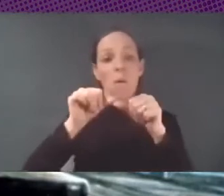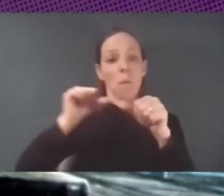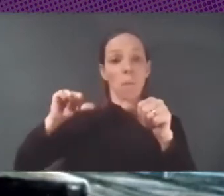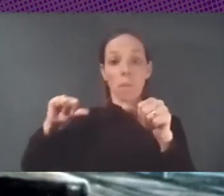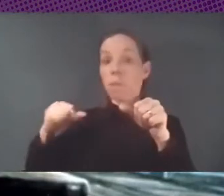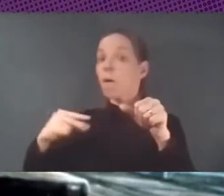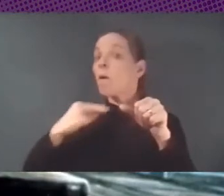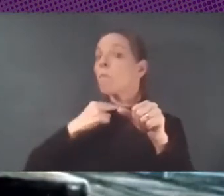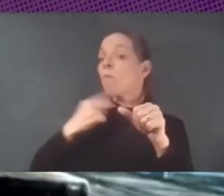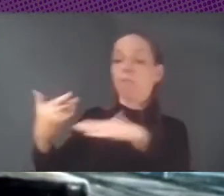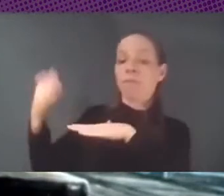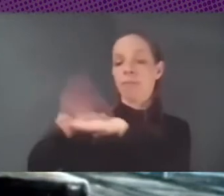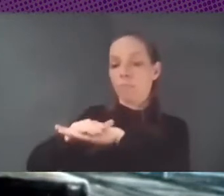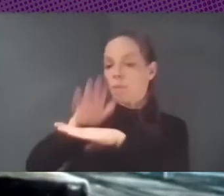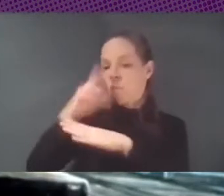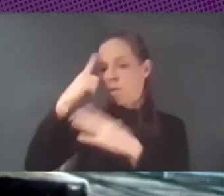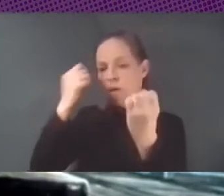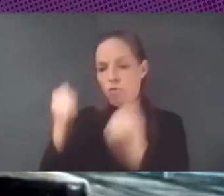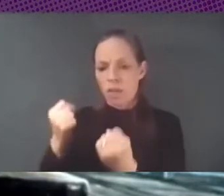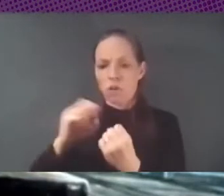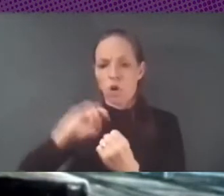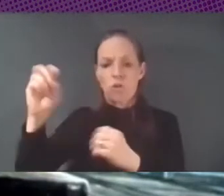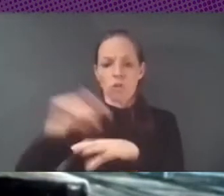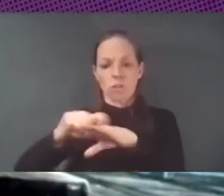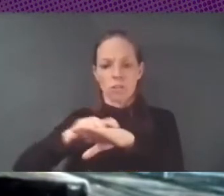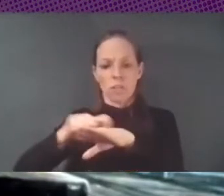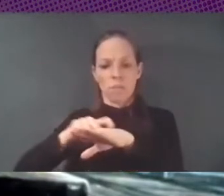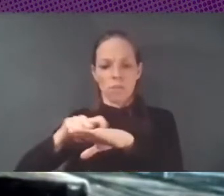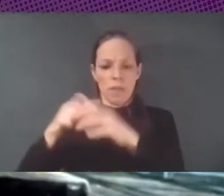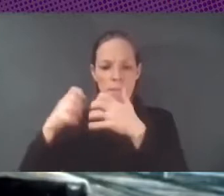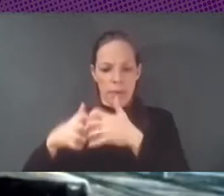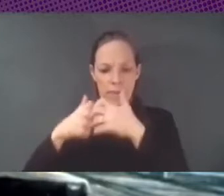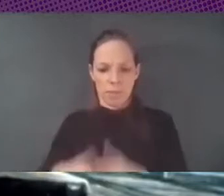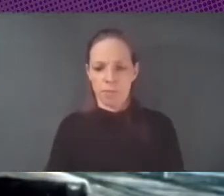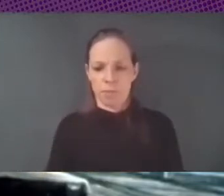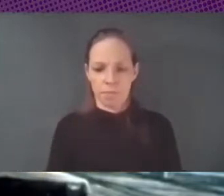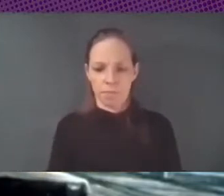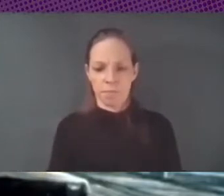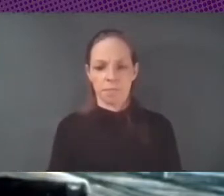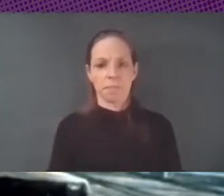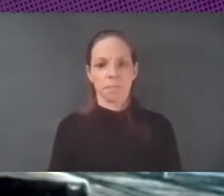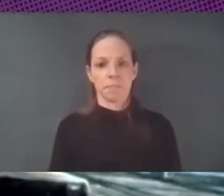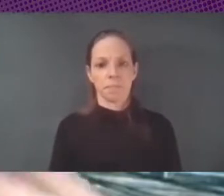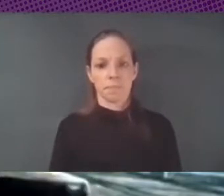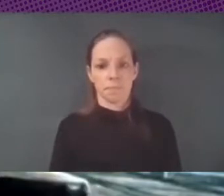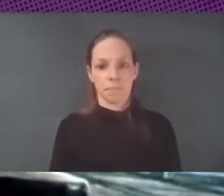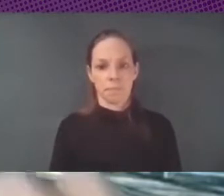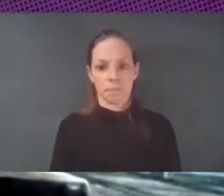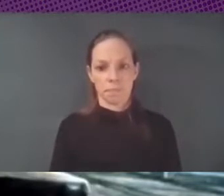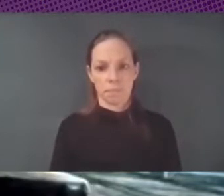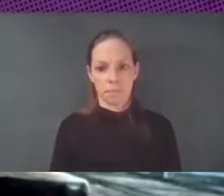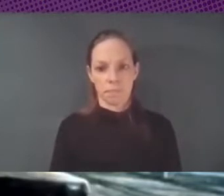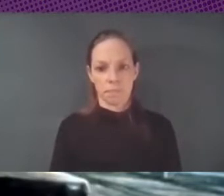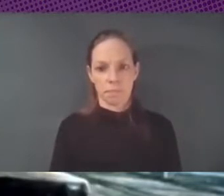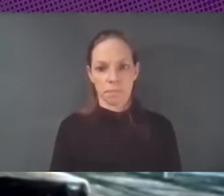autoridades o por otros tipos de mecanismos. Pero algo interesante de esto, de todo esto, y de cómo el